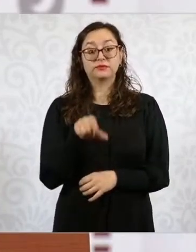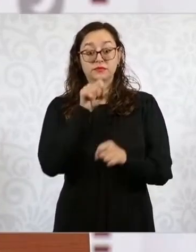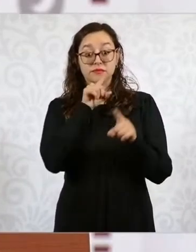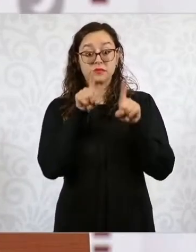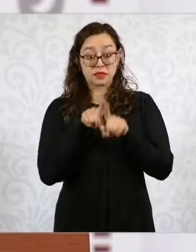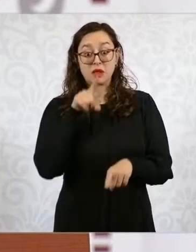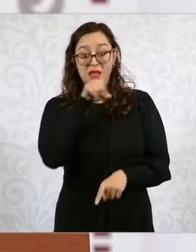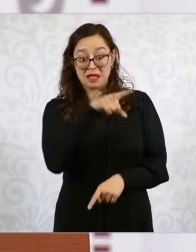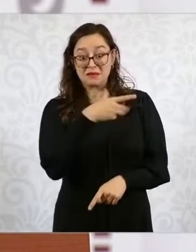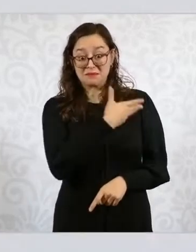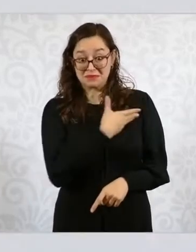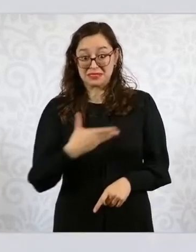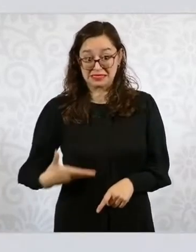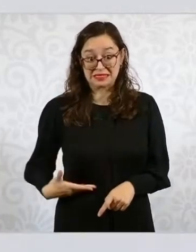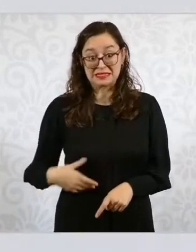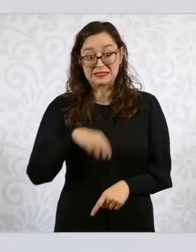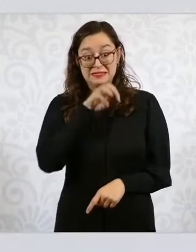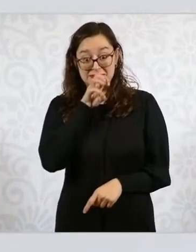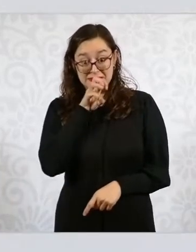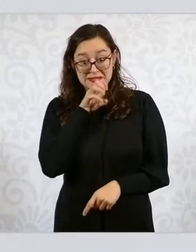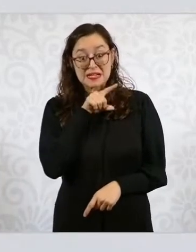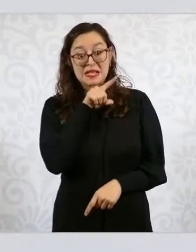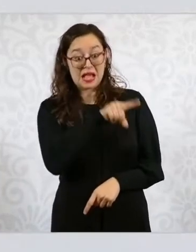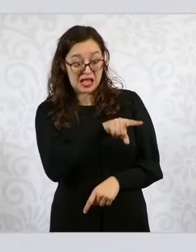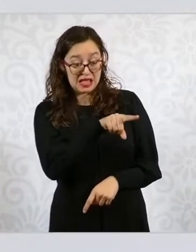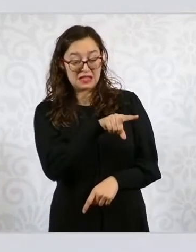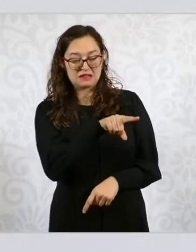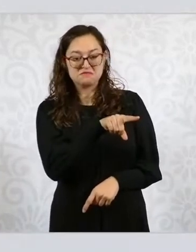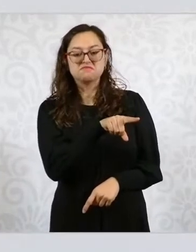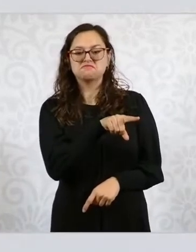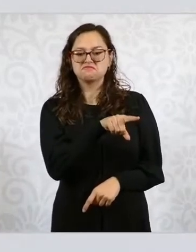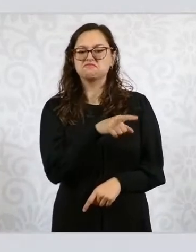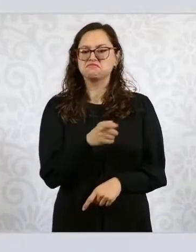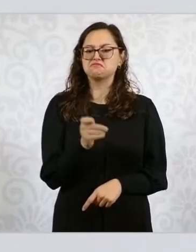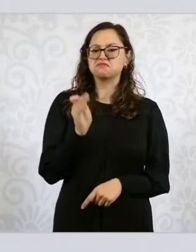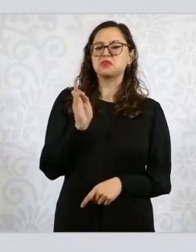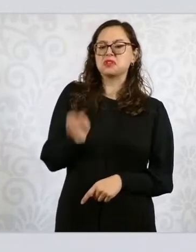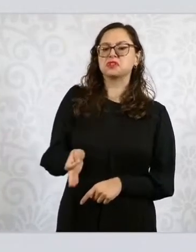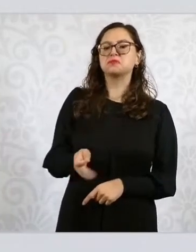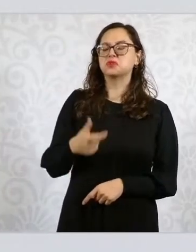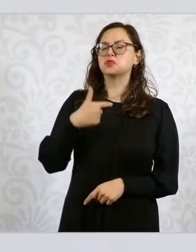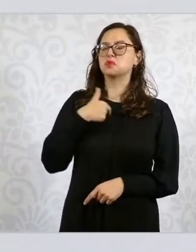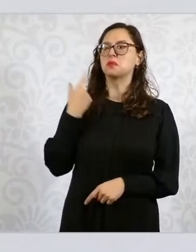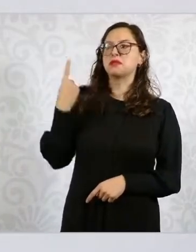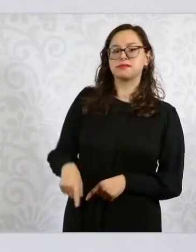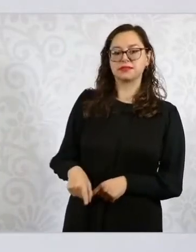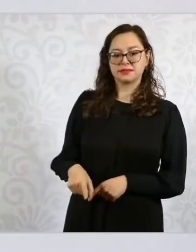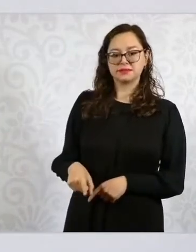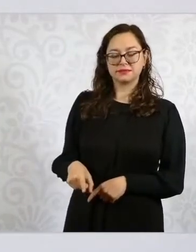como el responsable de todo lo que ocurrió en ese 2 de octubre.